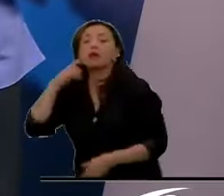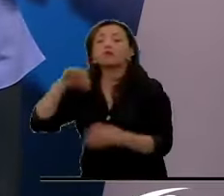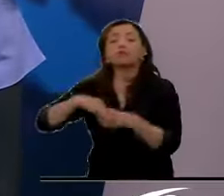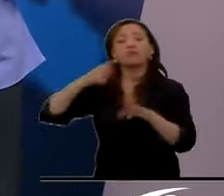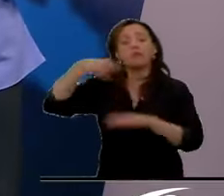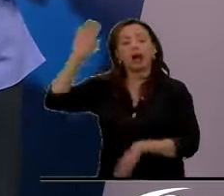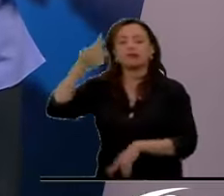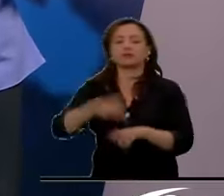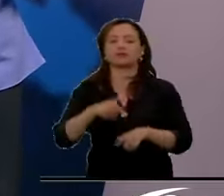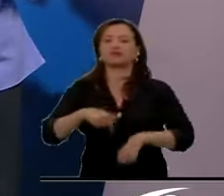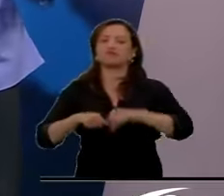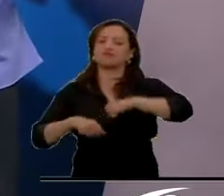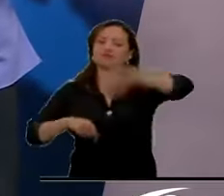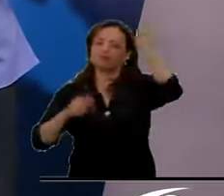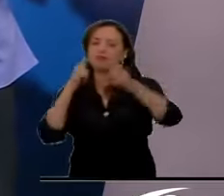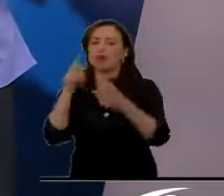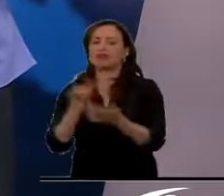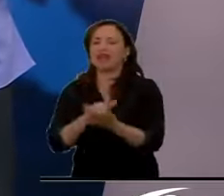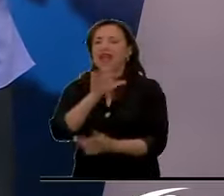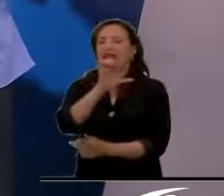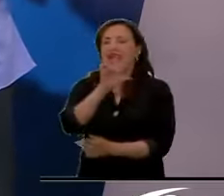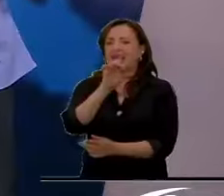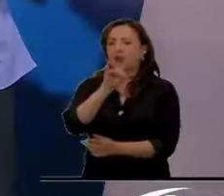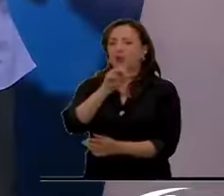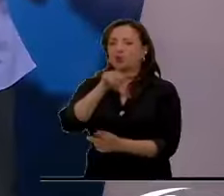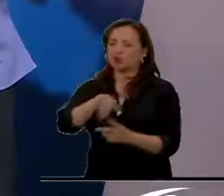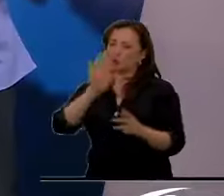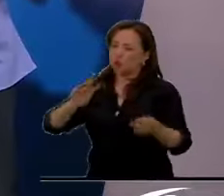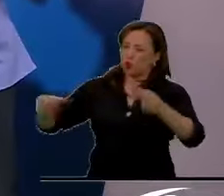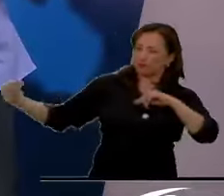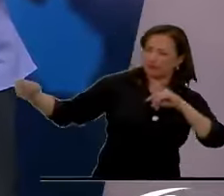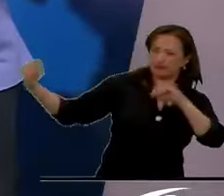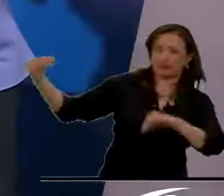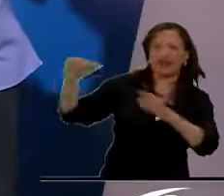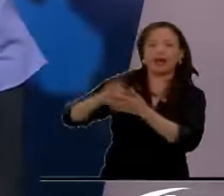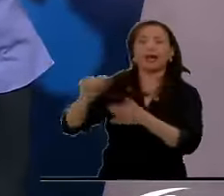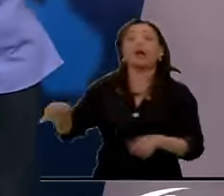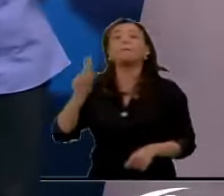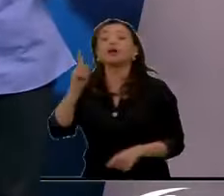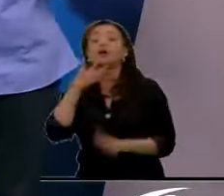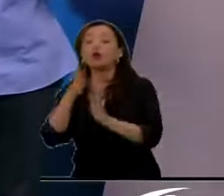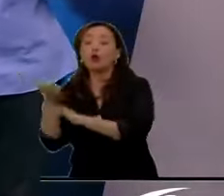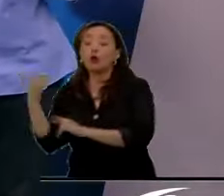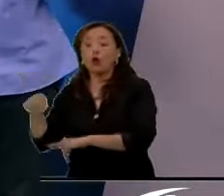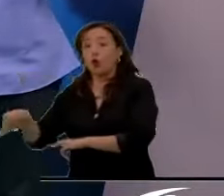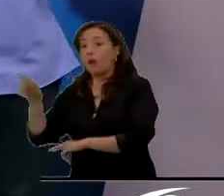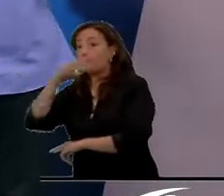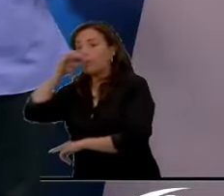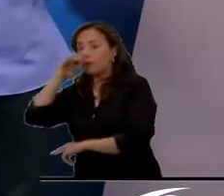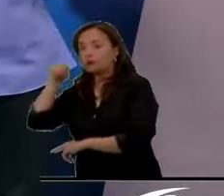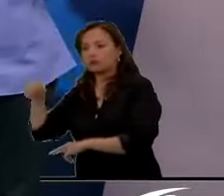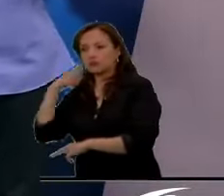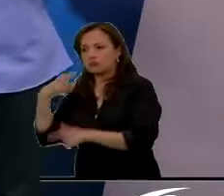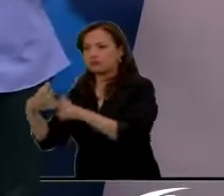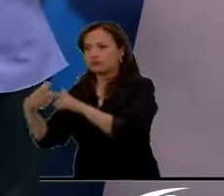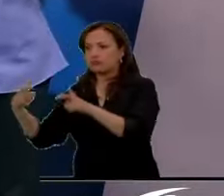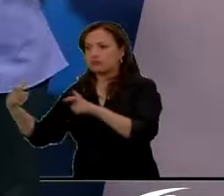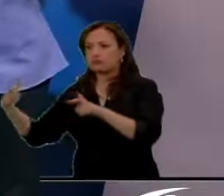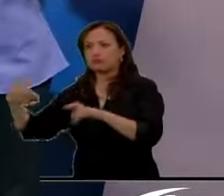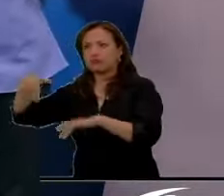la oposición, a Edmundo González, pero hay que decir que en las últimas semanas el presidente Maduro ha visto su popularidad aumentar.